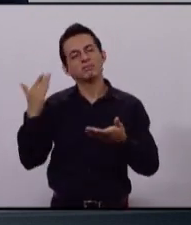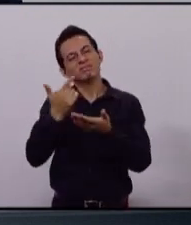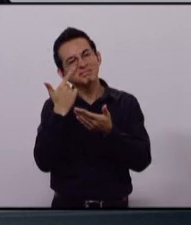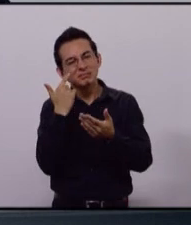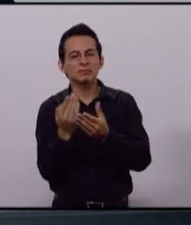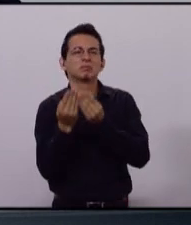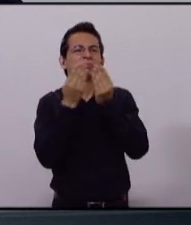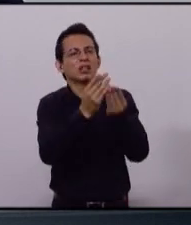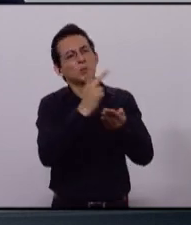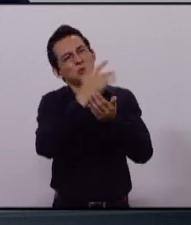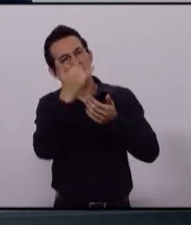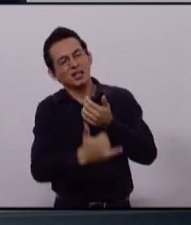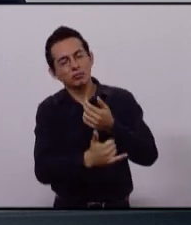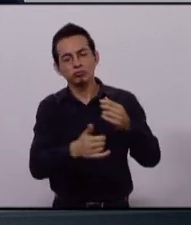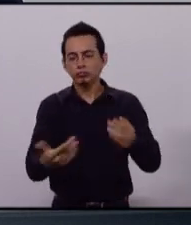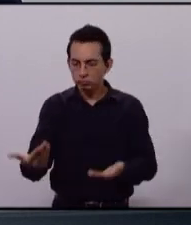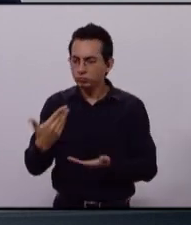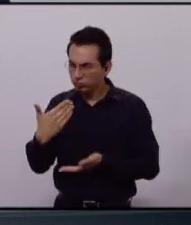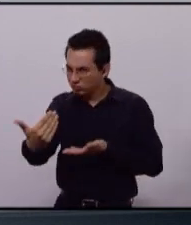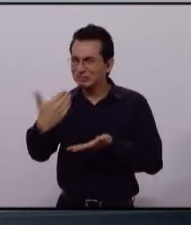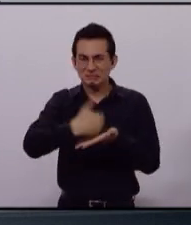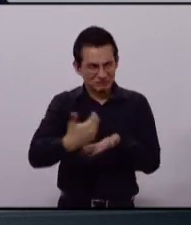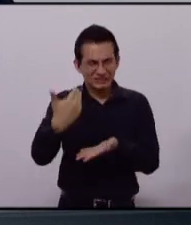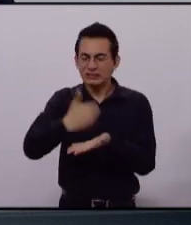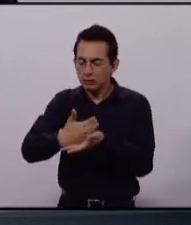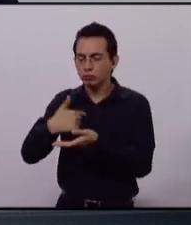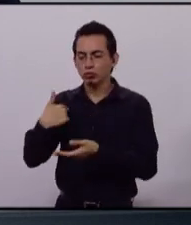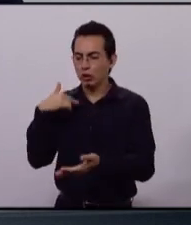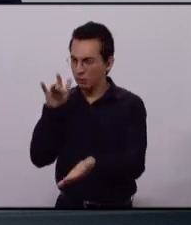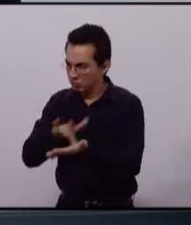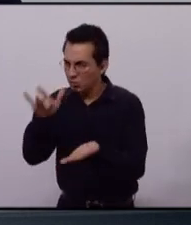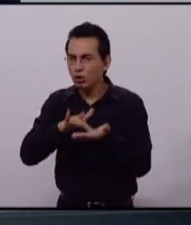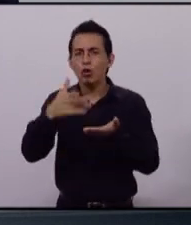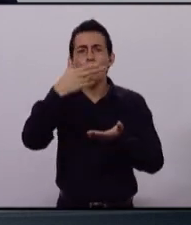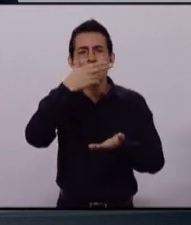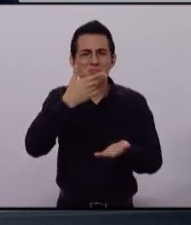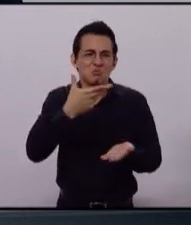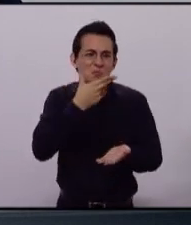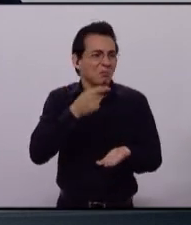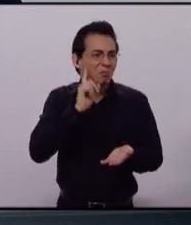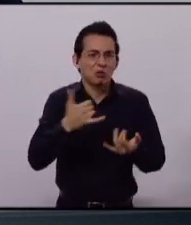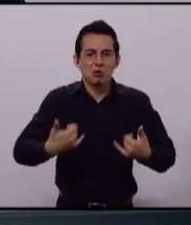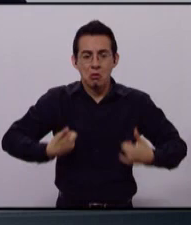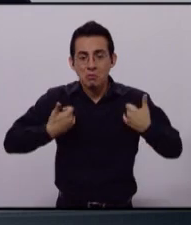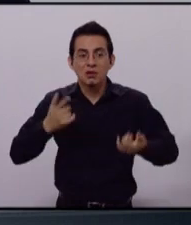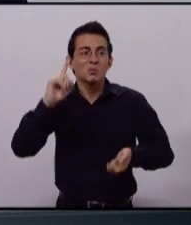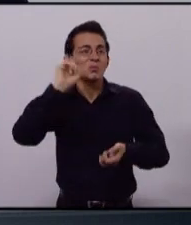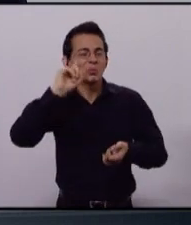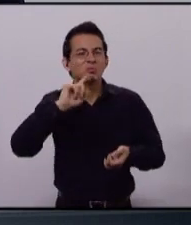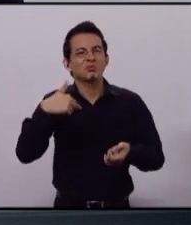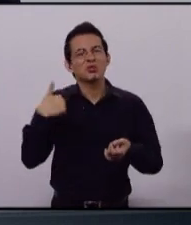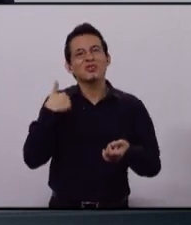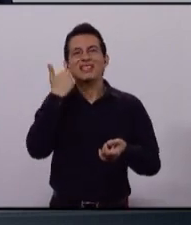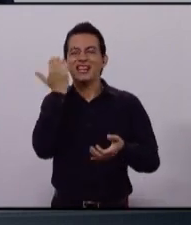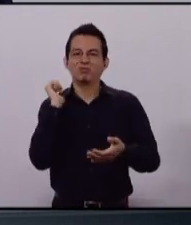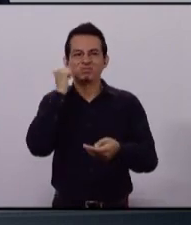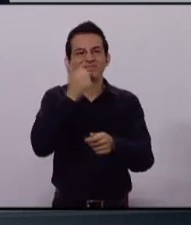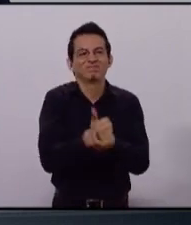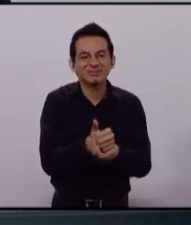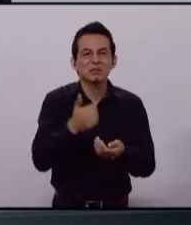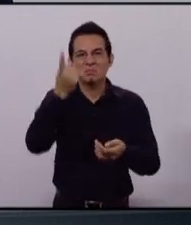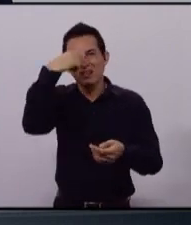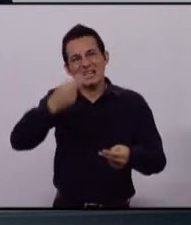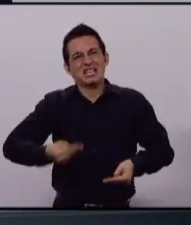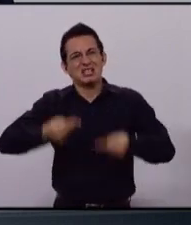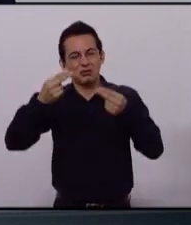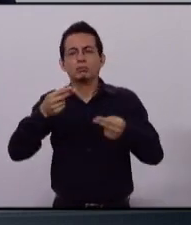Voy a apoyar a los jóvenes y a las mujeres, para que quienes desean poner un negocio puedan tener el 100%